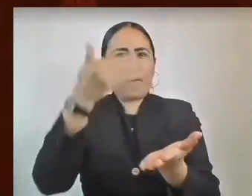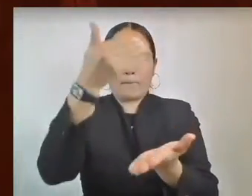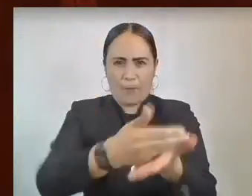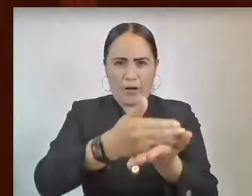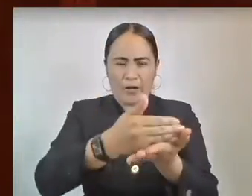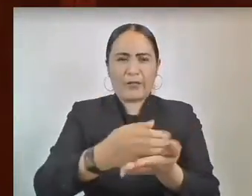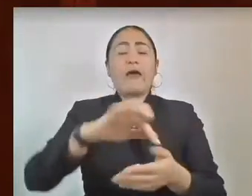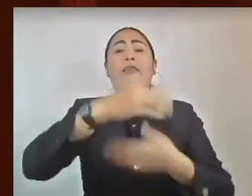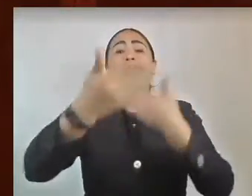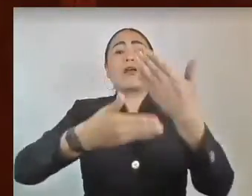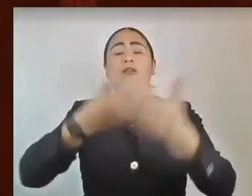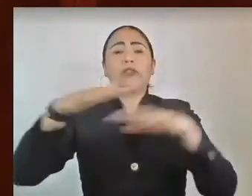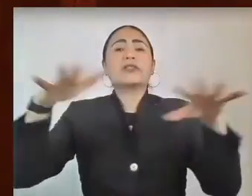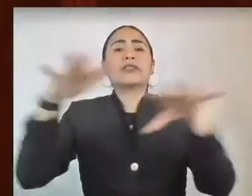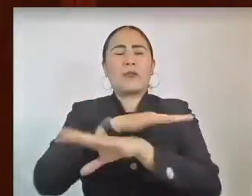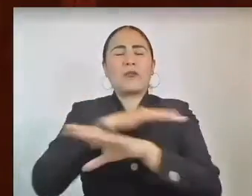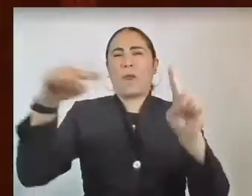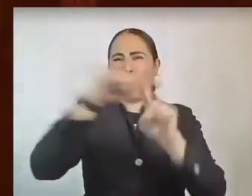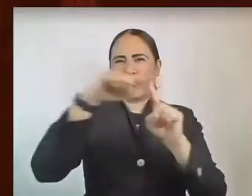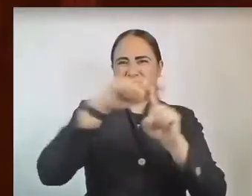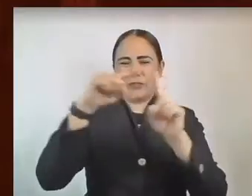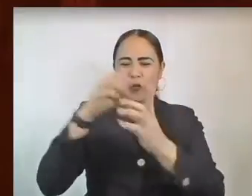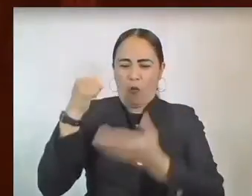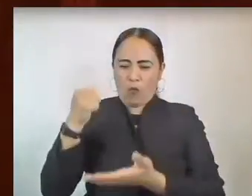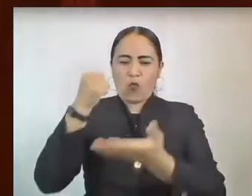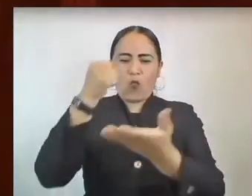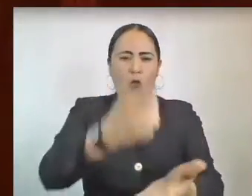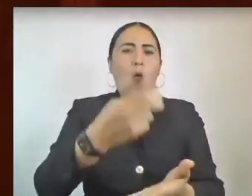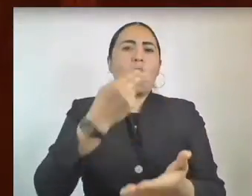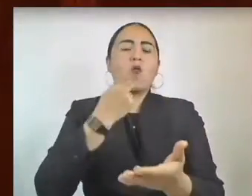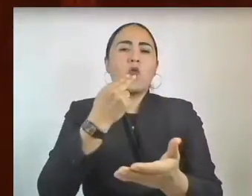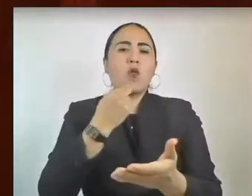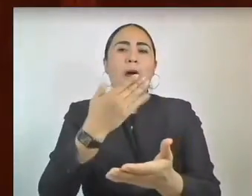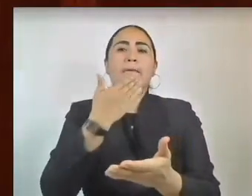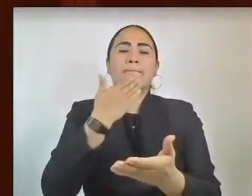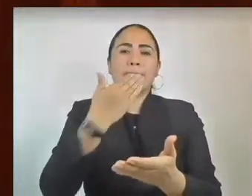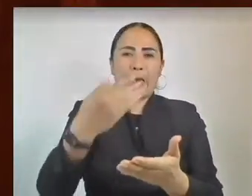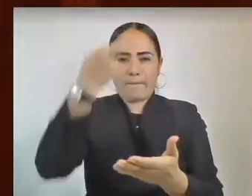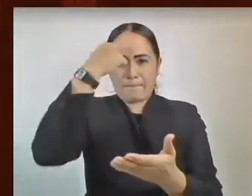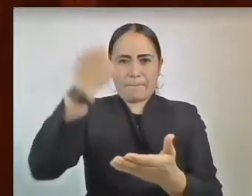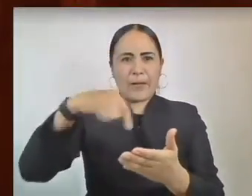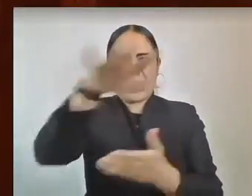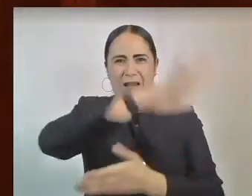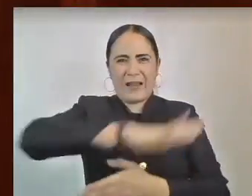positivo en los recursos utilizados en la política social de nuestra entidad.